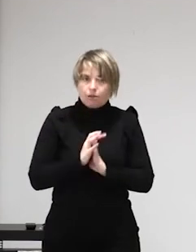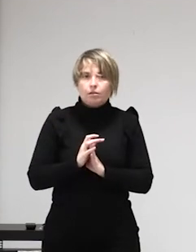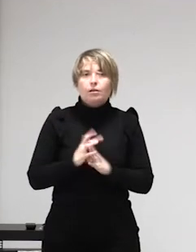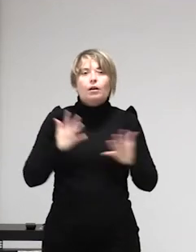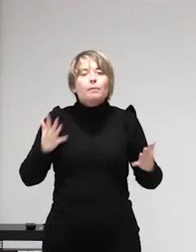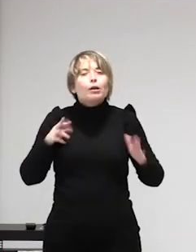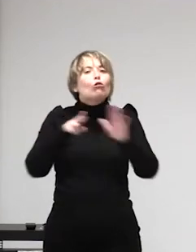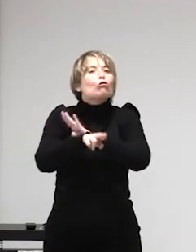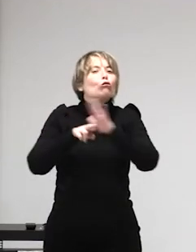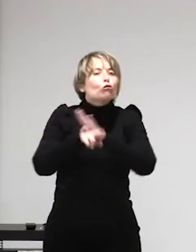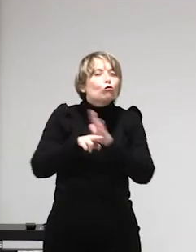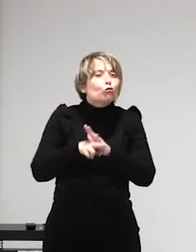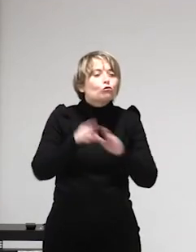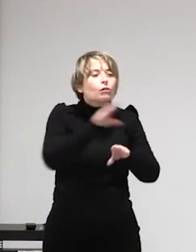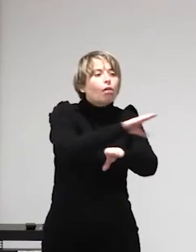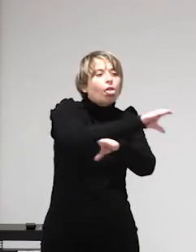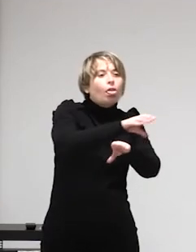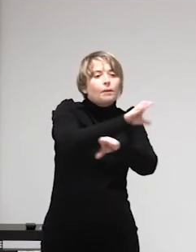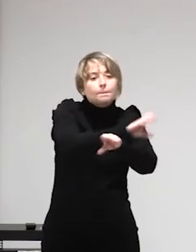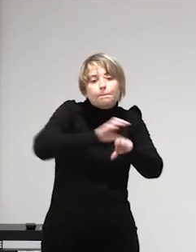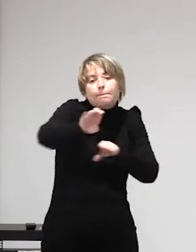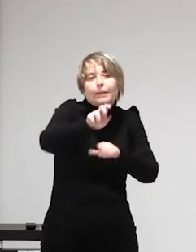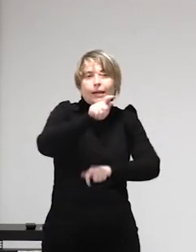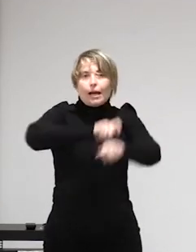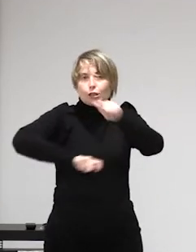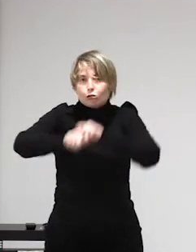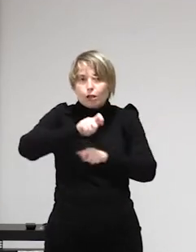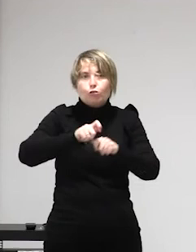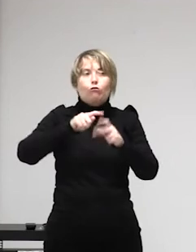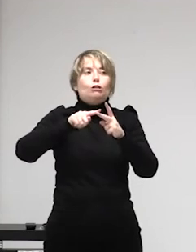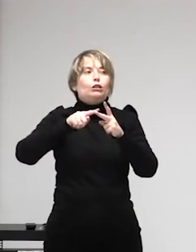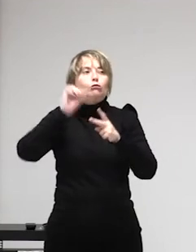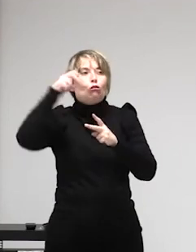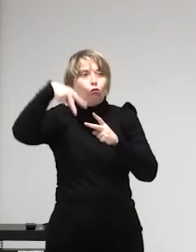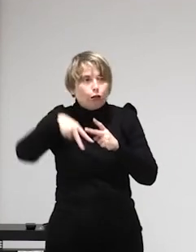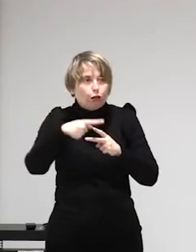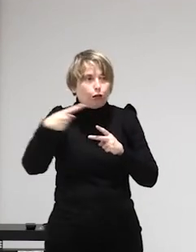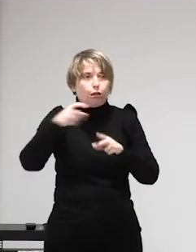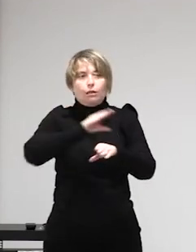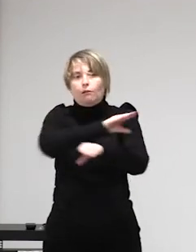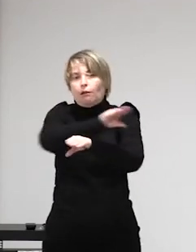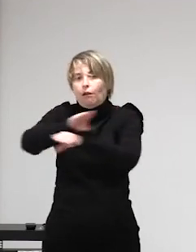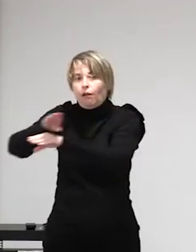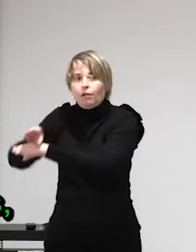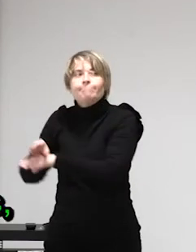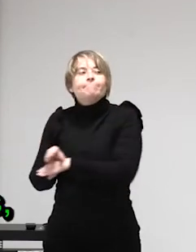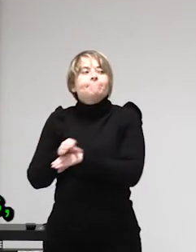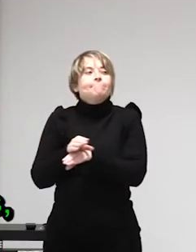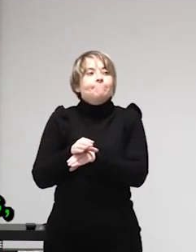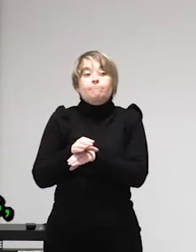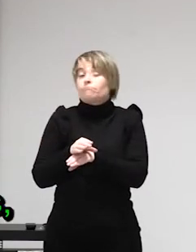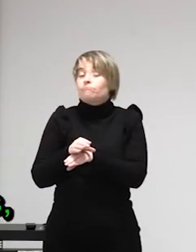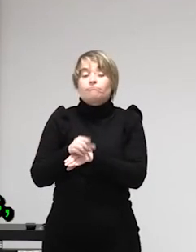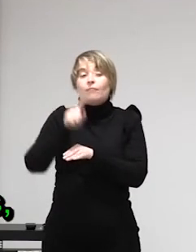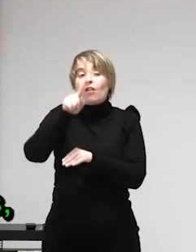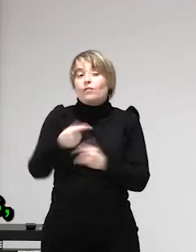acuerdo pues que muchas veces vienen de allí vienen eso de limpiar casas vienen de hacer todos estos empleos feminizados y no les daba para